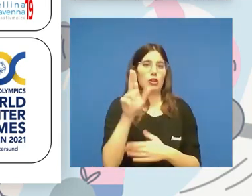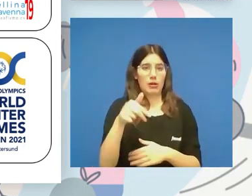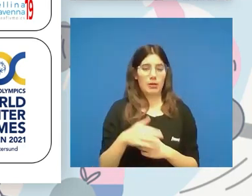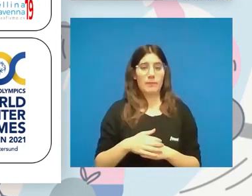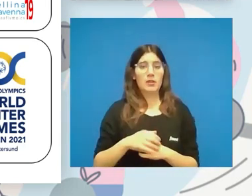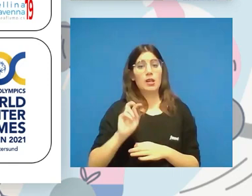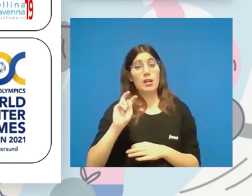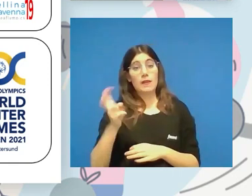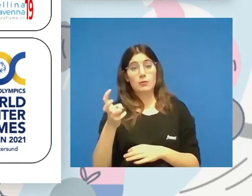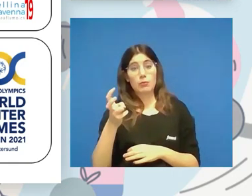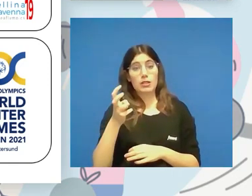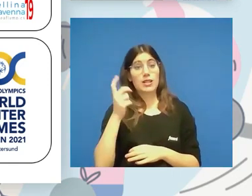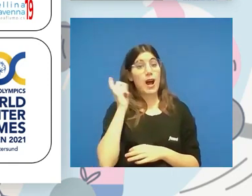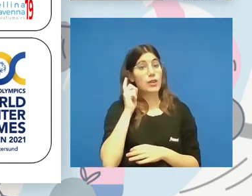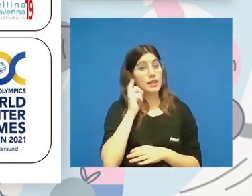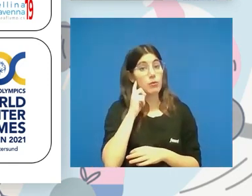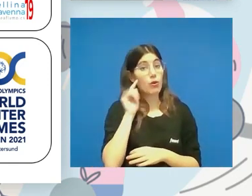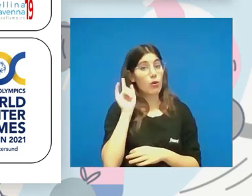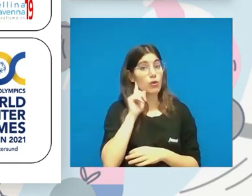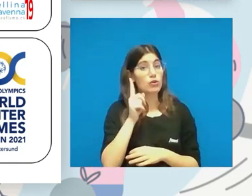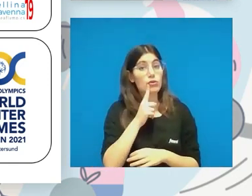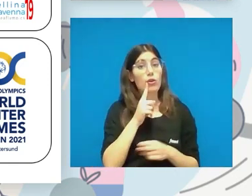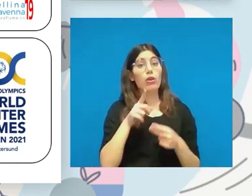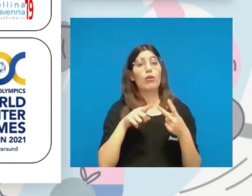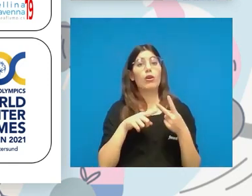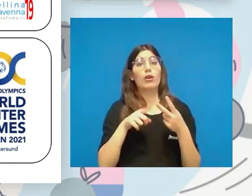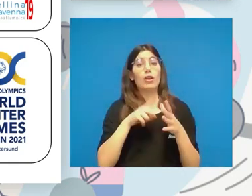luego el auditivo, está el de Special Olympics